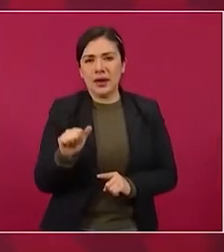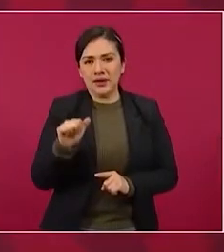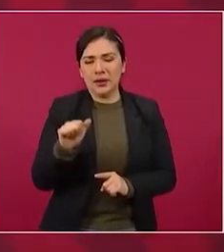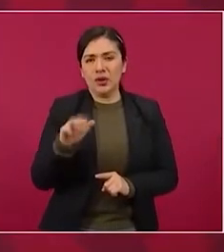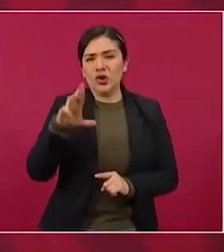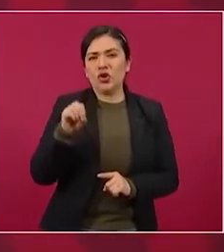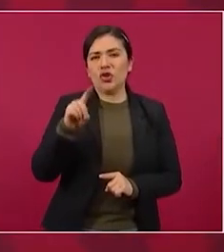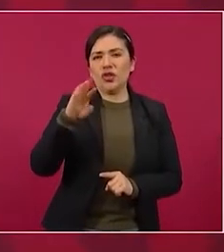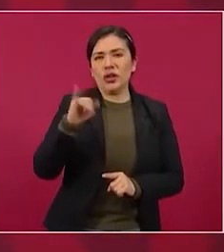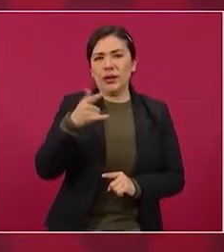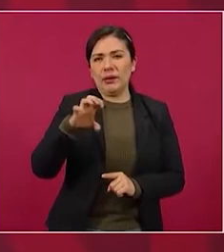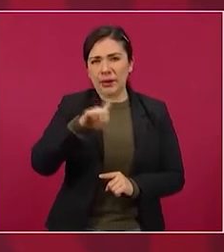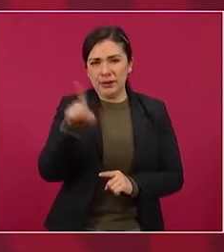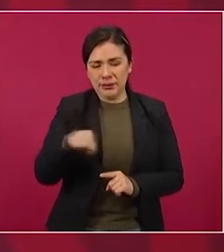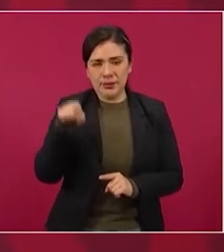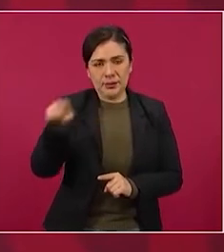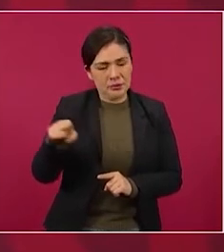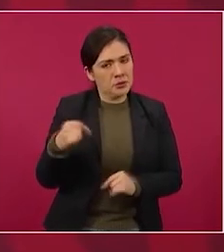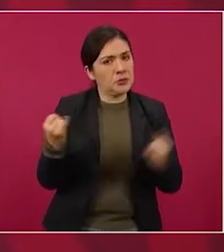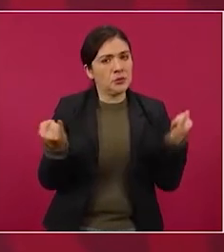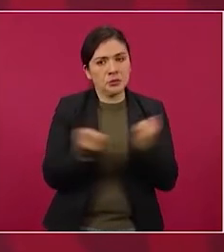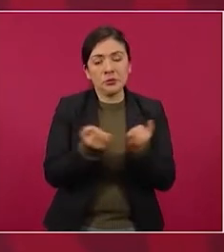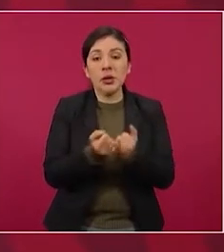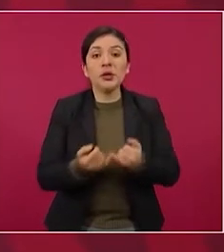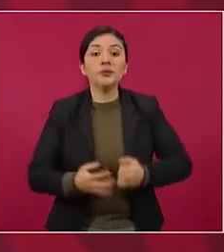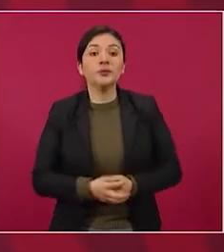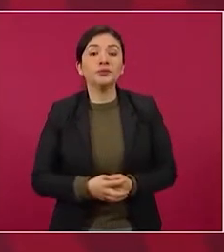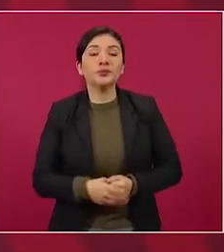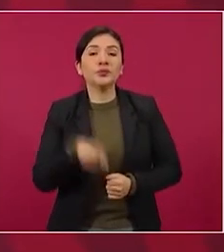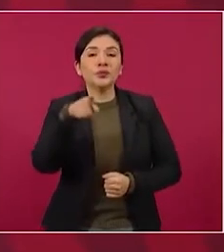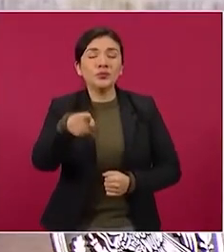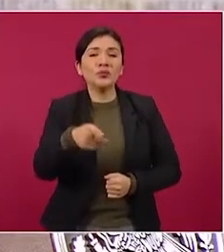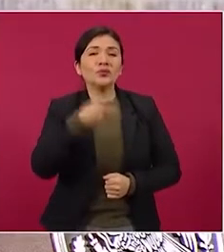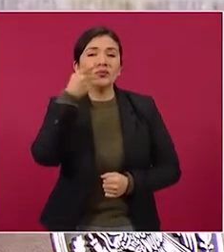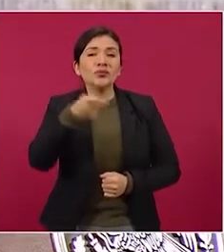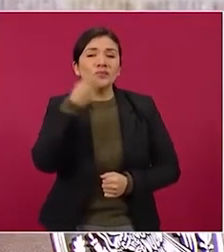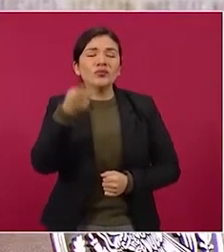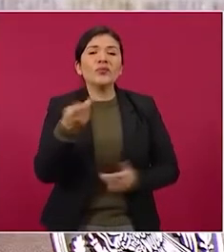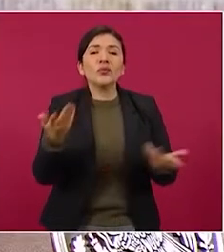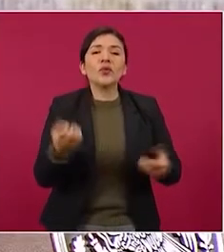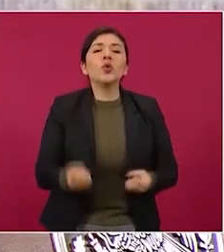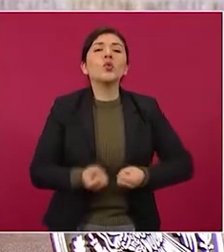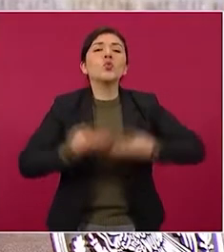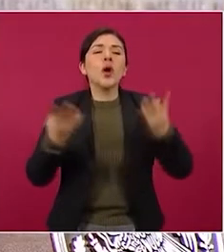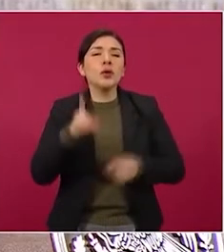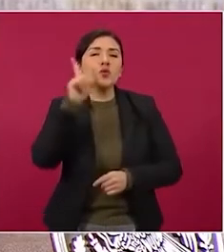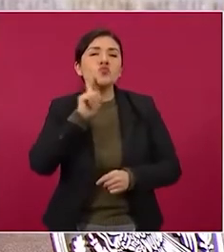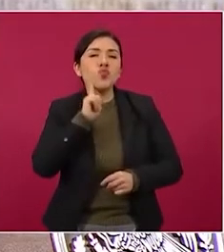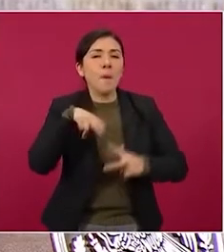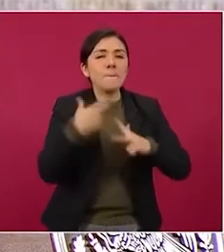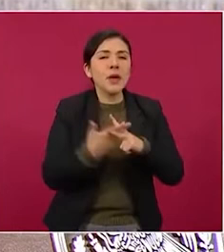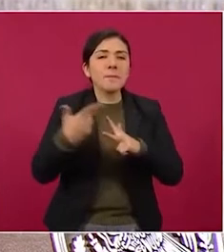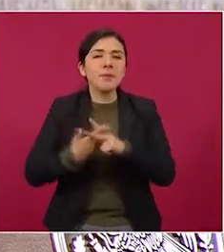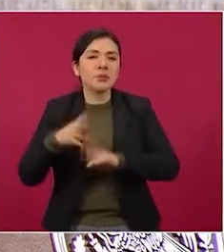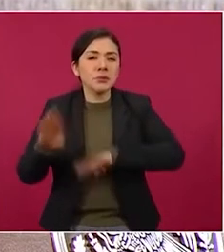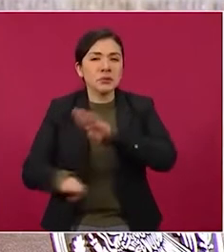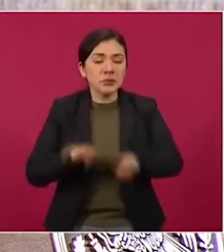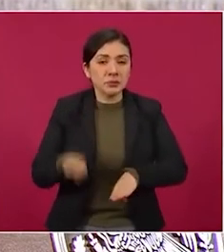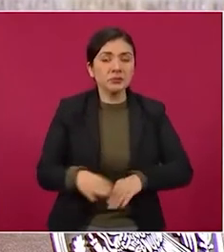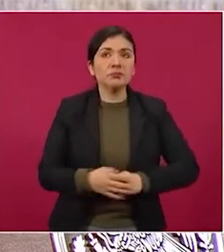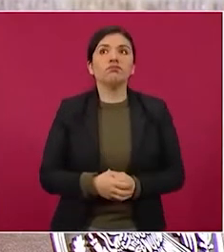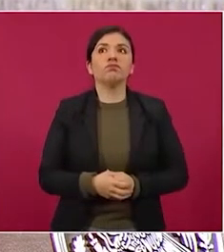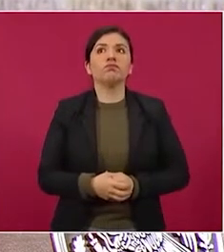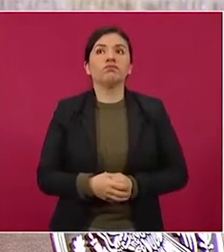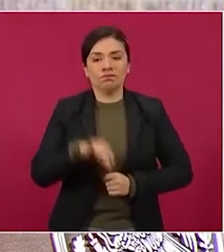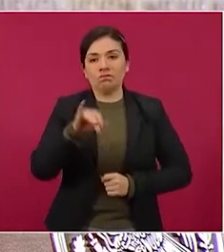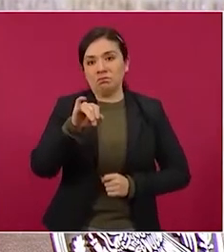lo de los datos en el caso del feminicidio pues sí